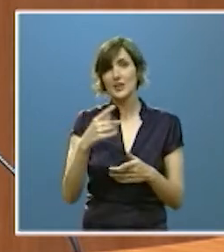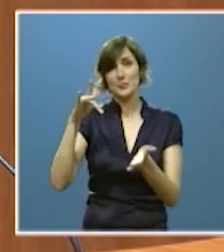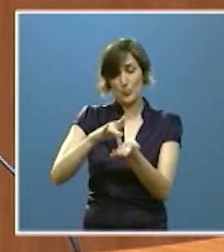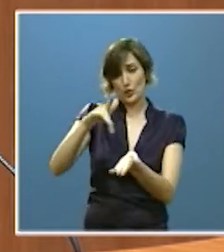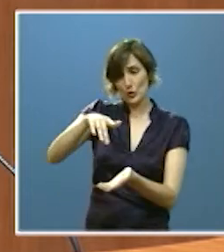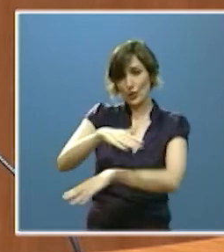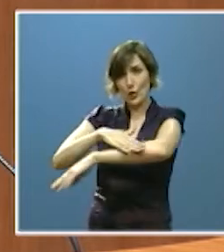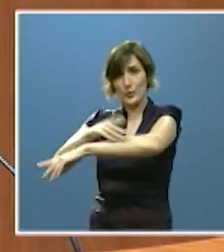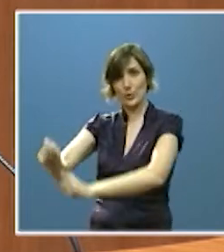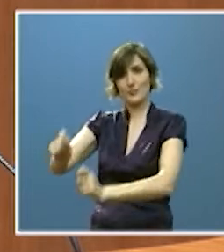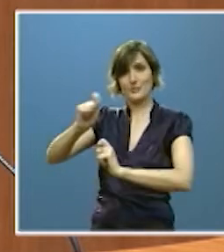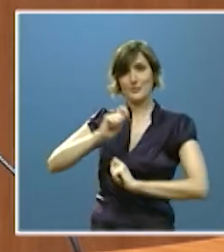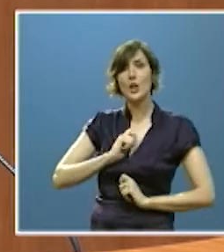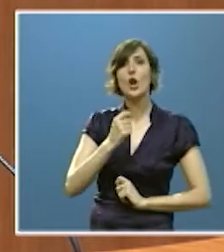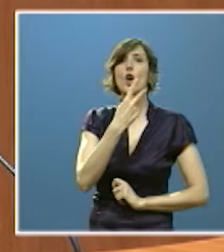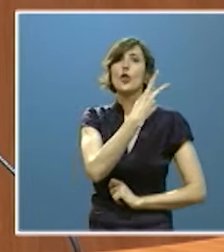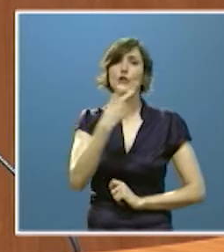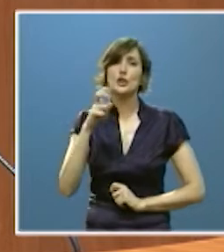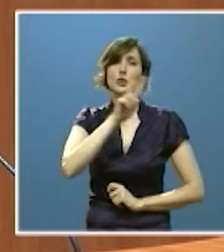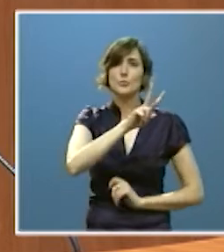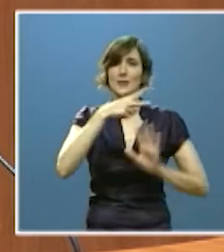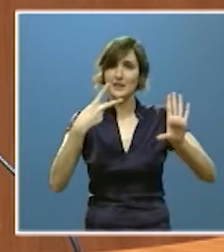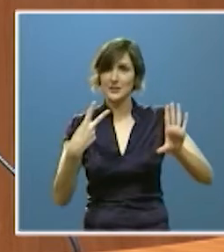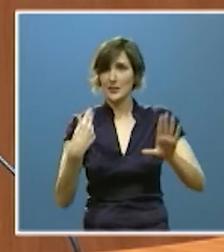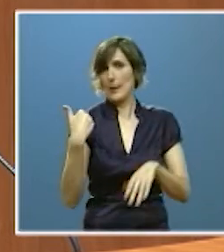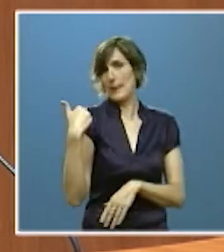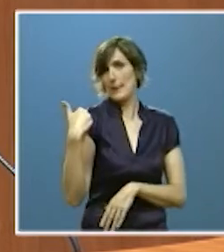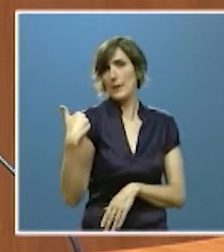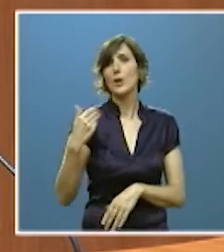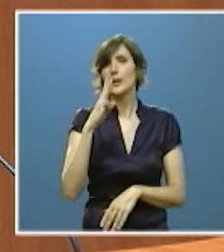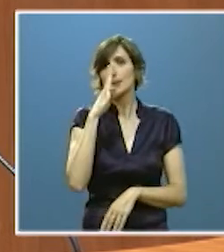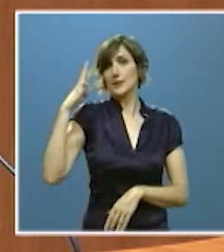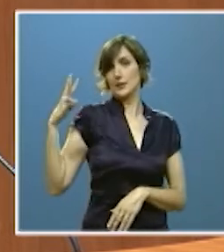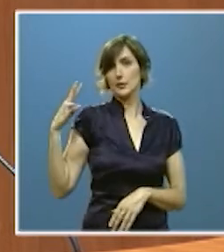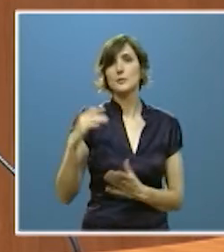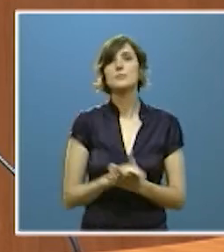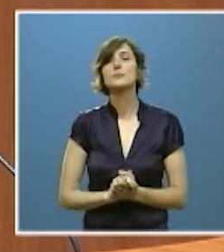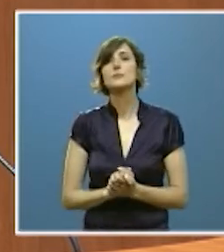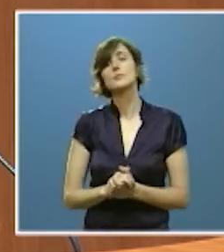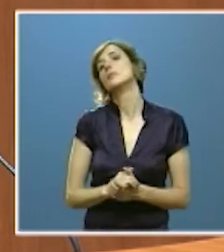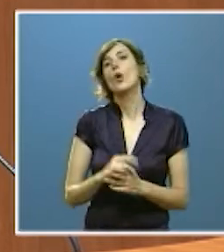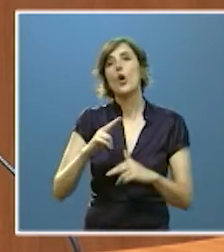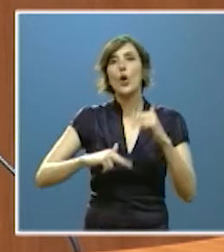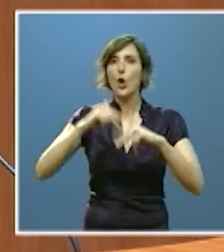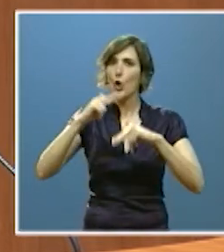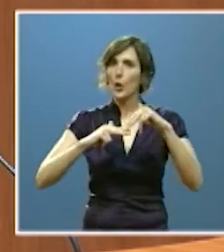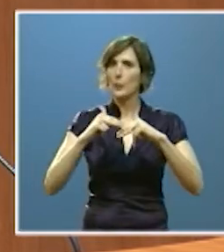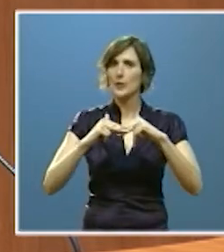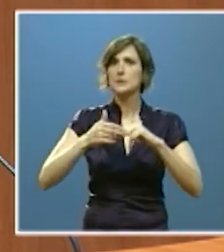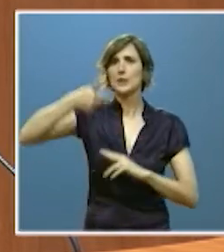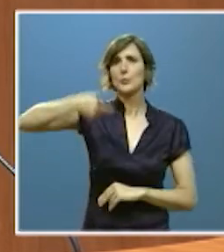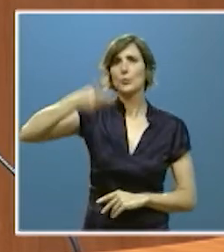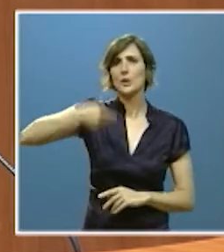227 corresponden a los tres últimos años entre las grandes obras cabe destacar por ejemplo